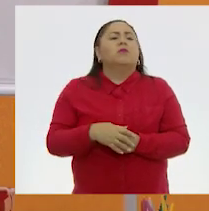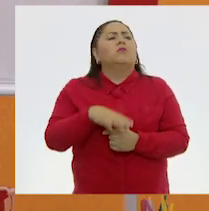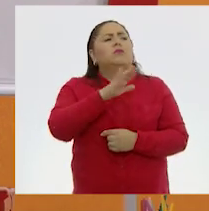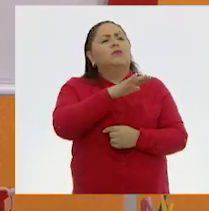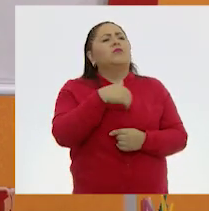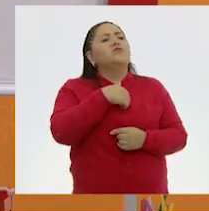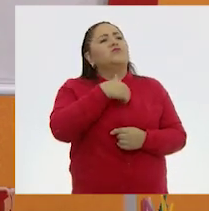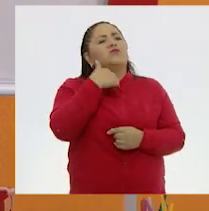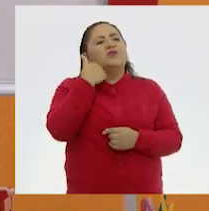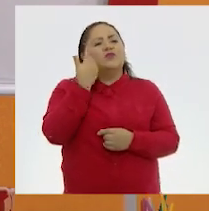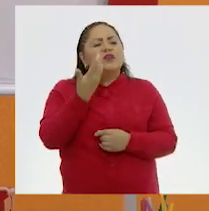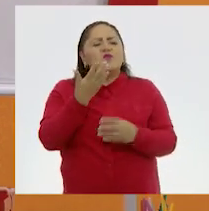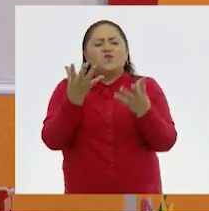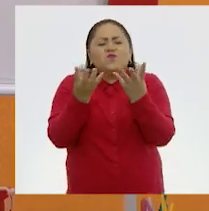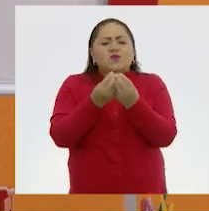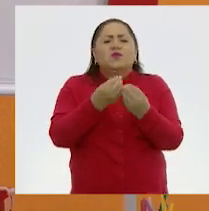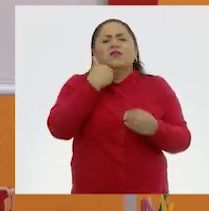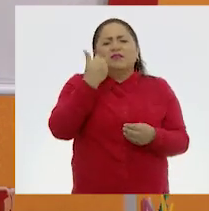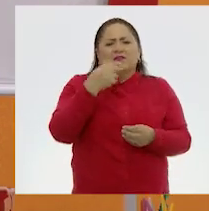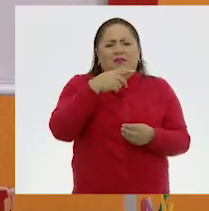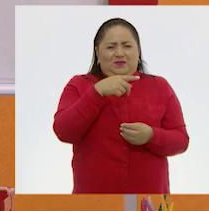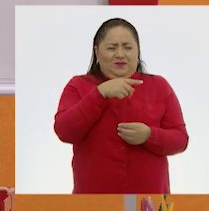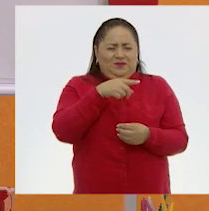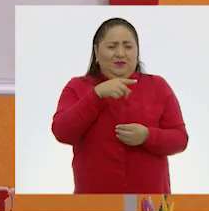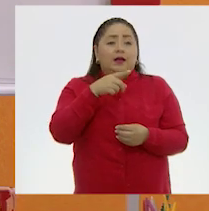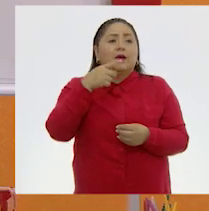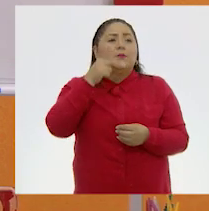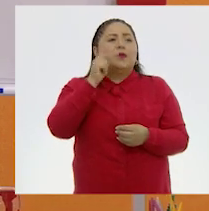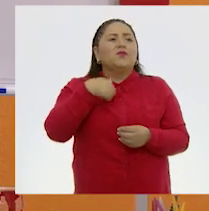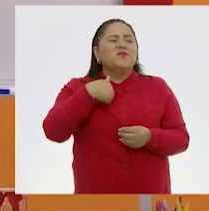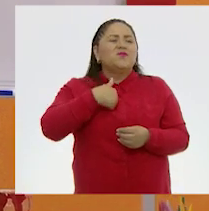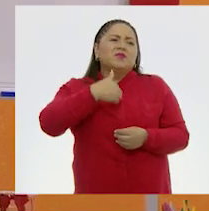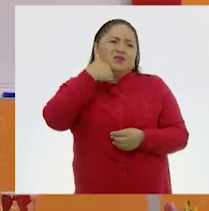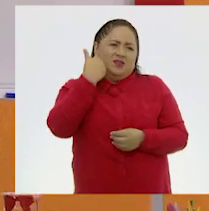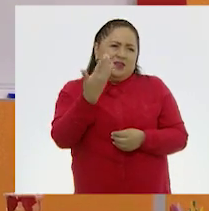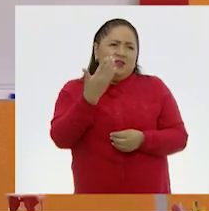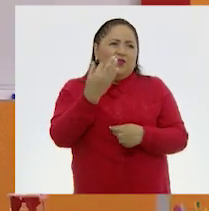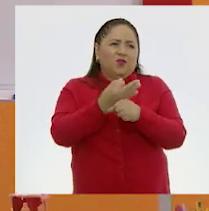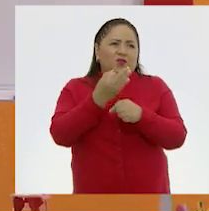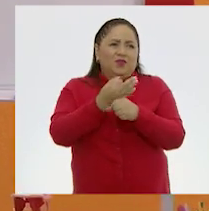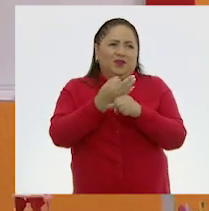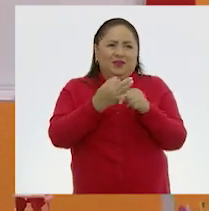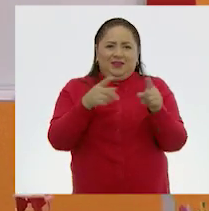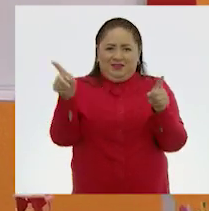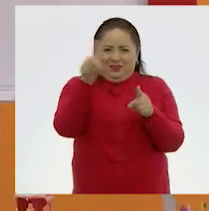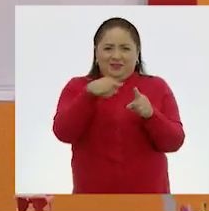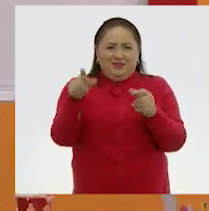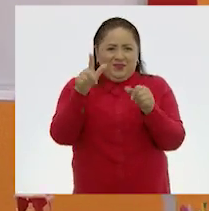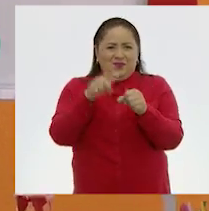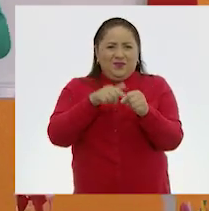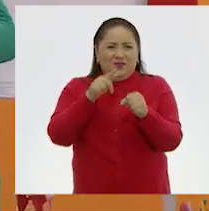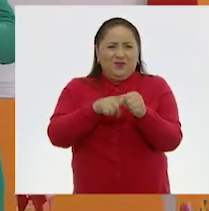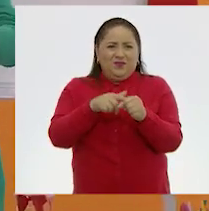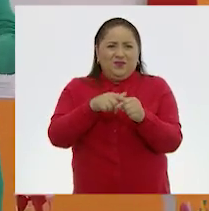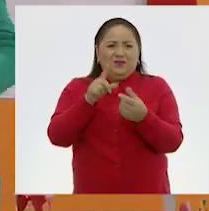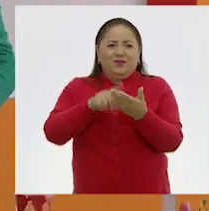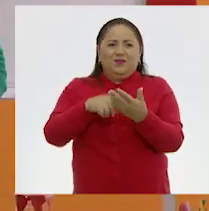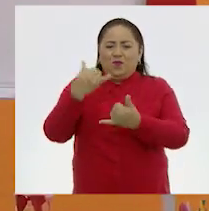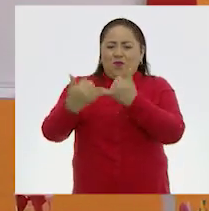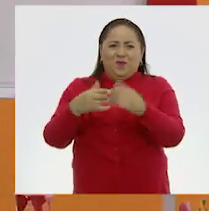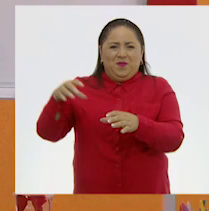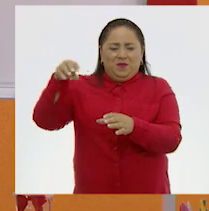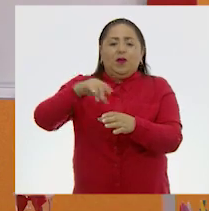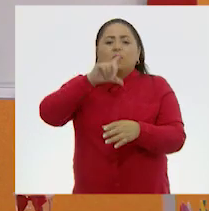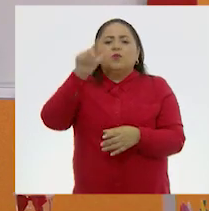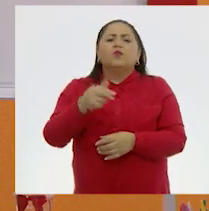quiero pintar. ¿Cómo? Pintaste con Erick. Así que me gustaría que vaciáramos estos colores en el godete y